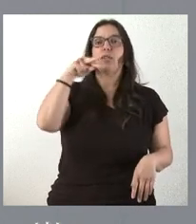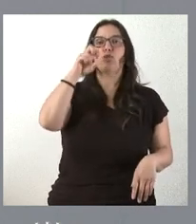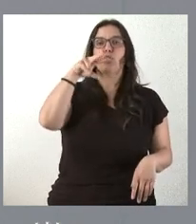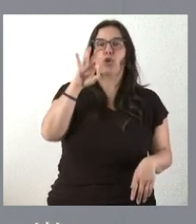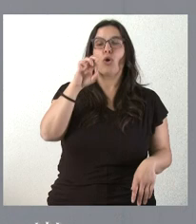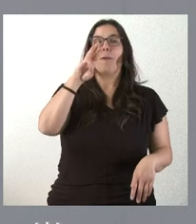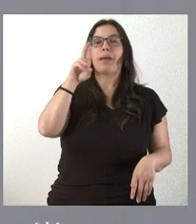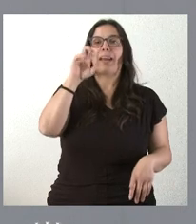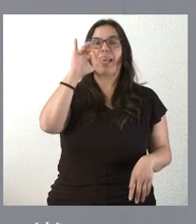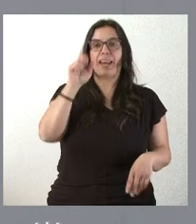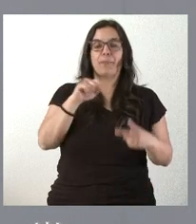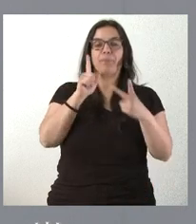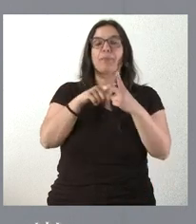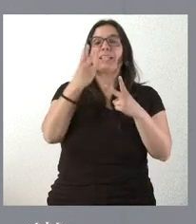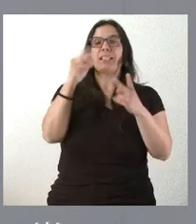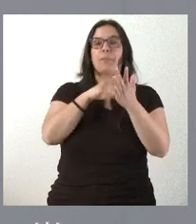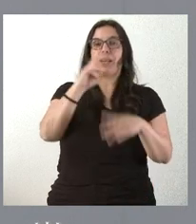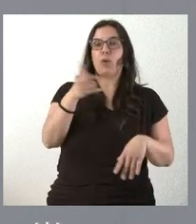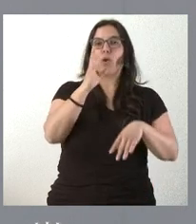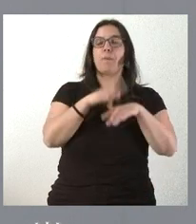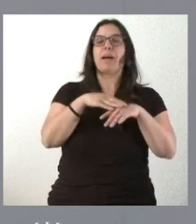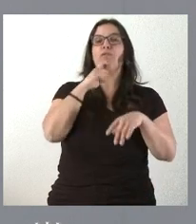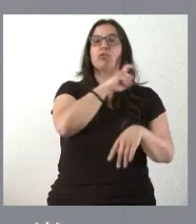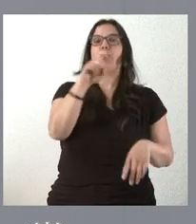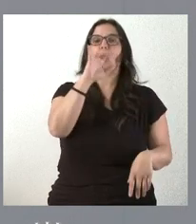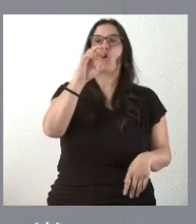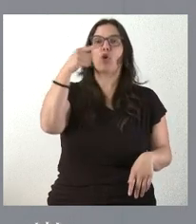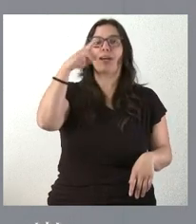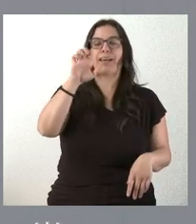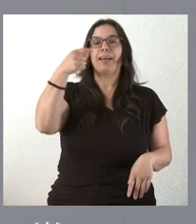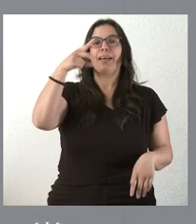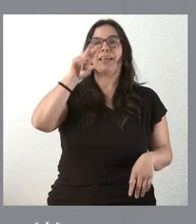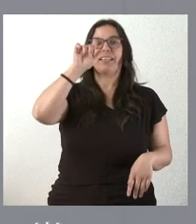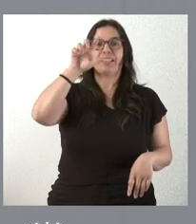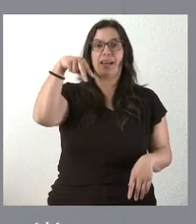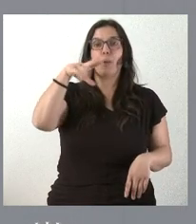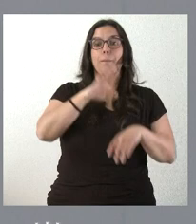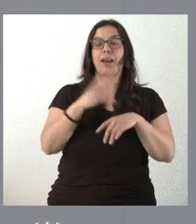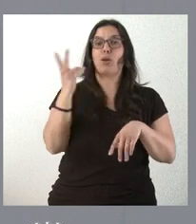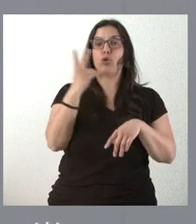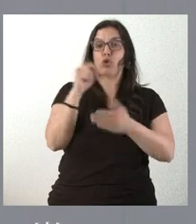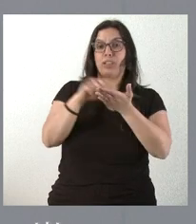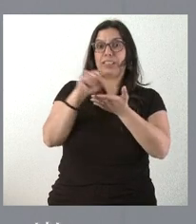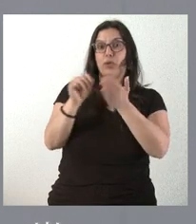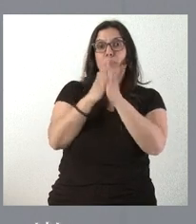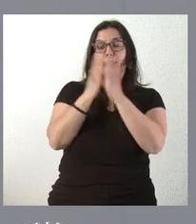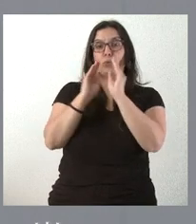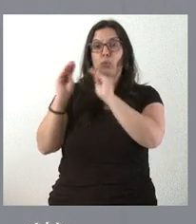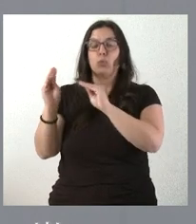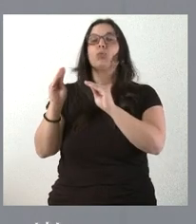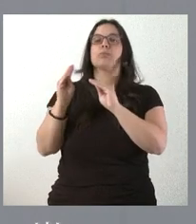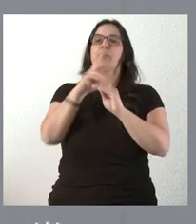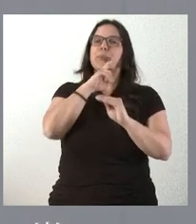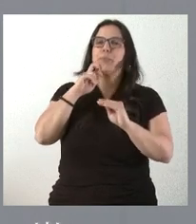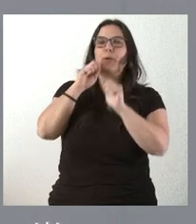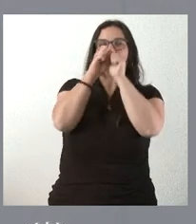y 30.000 euros para la Fundación Jorge Guillén para poner en valor las obras de ambos autores, Antonio Pereira y Jorge Guillén,